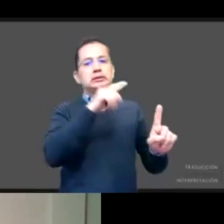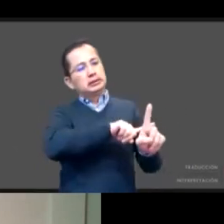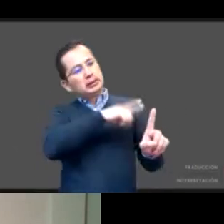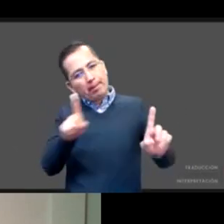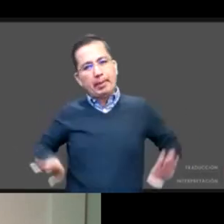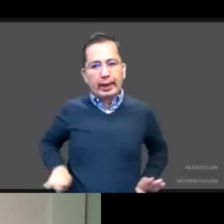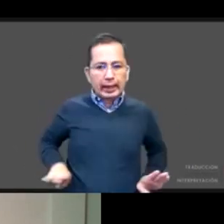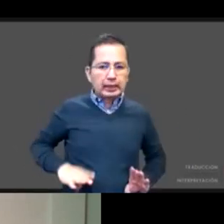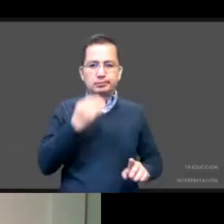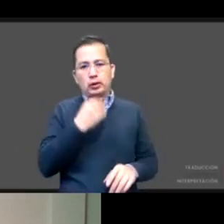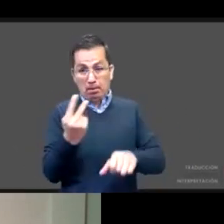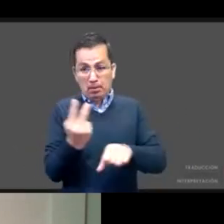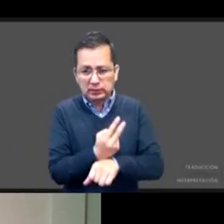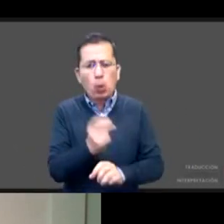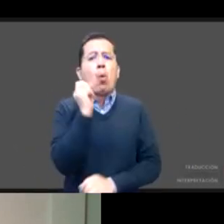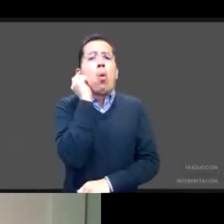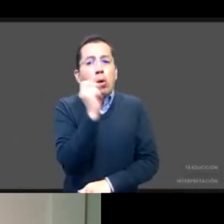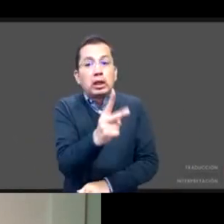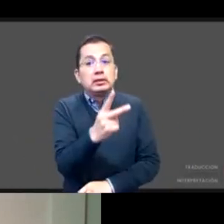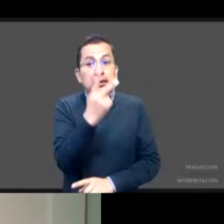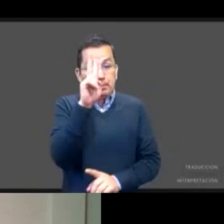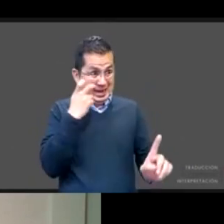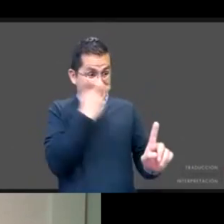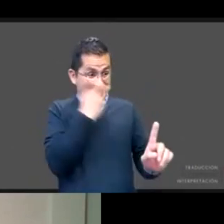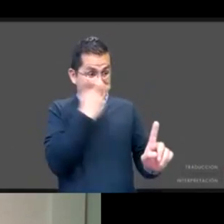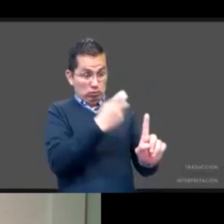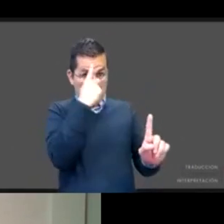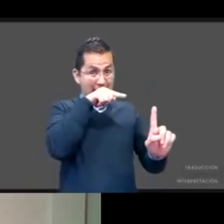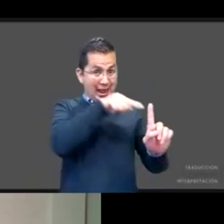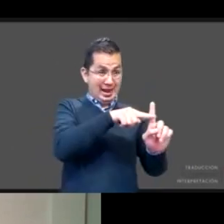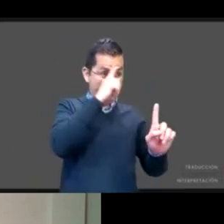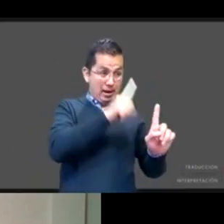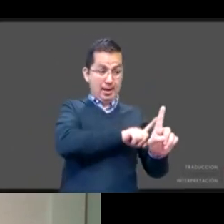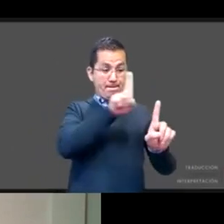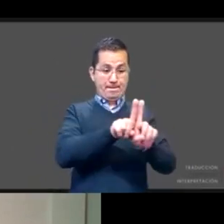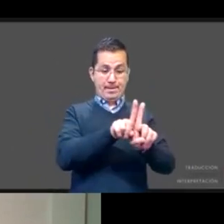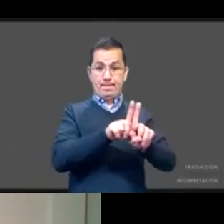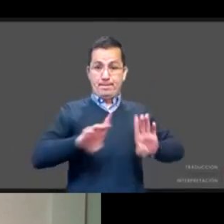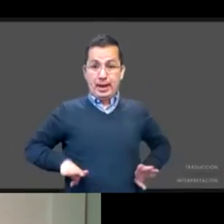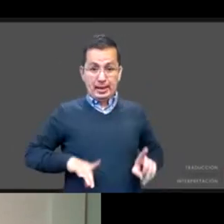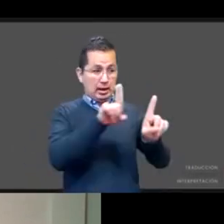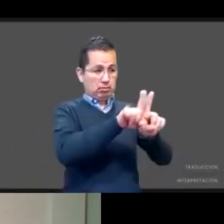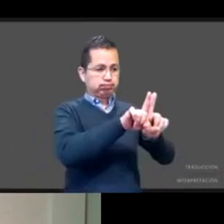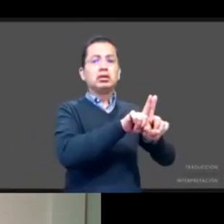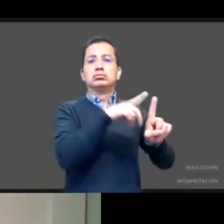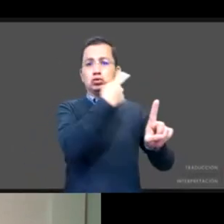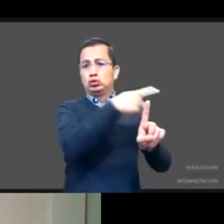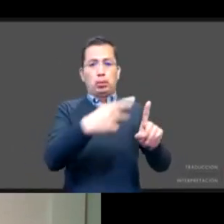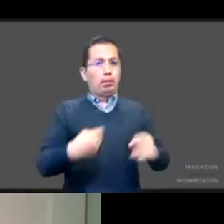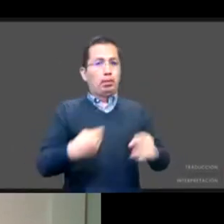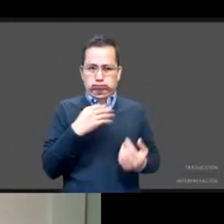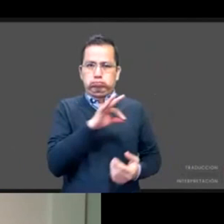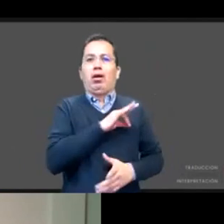implicaciones que afecten el desarrollo de los progenitores, así como de la prole, de las y los hijos que han sido